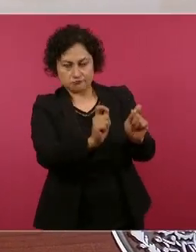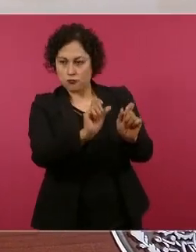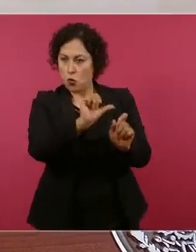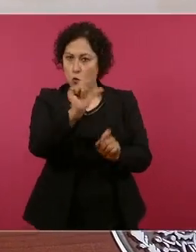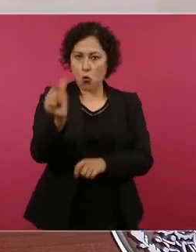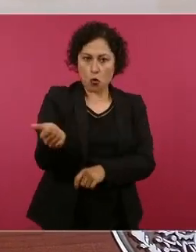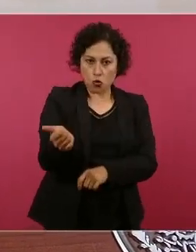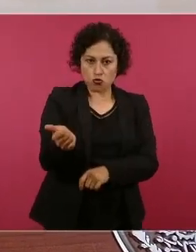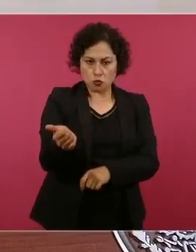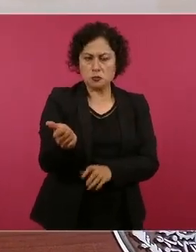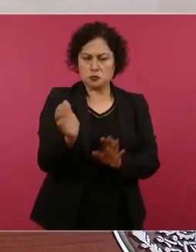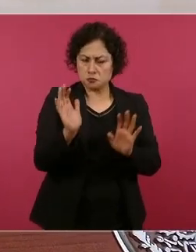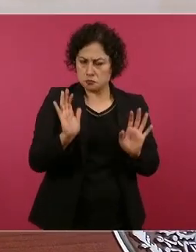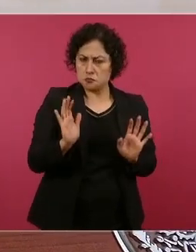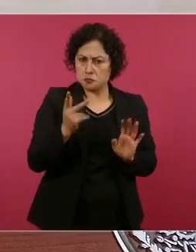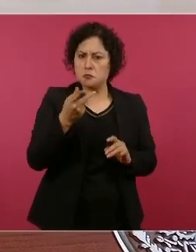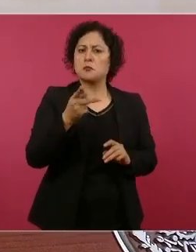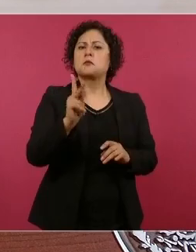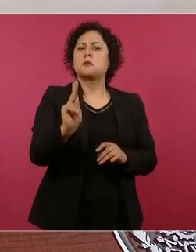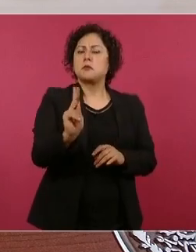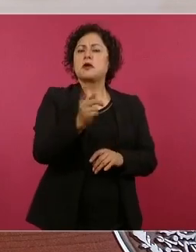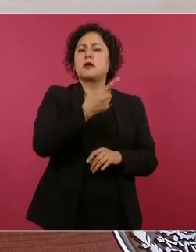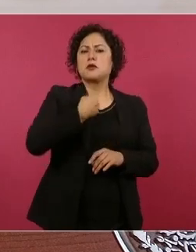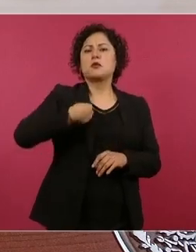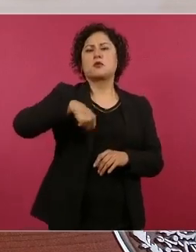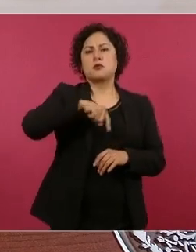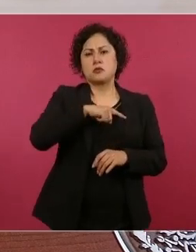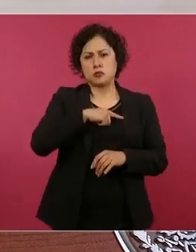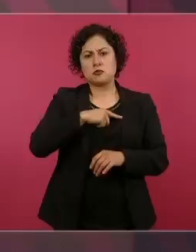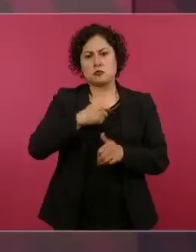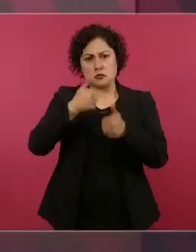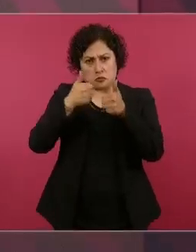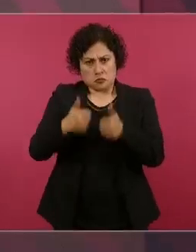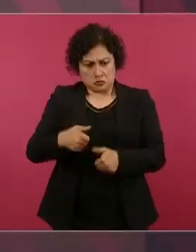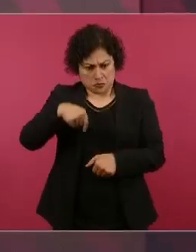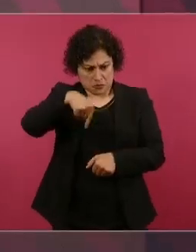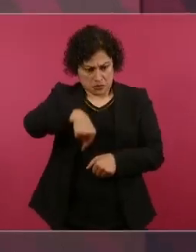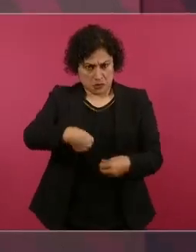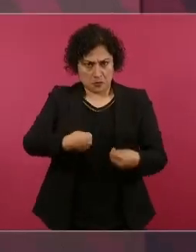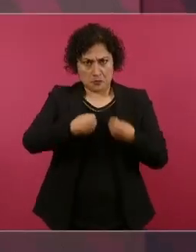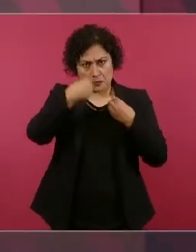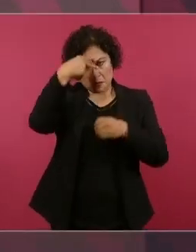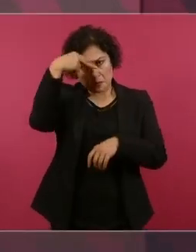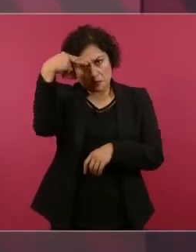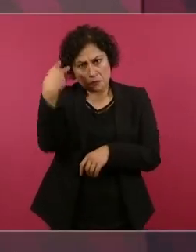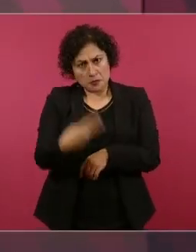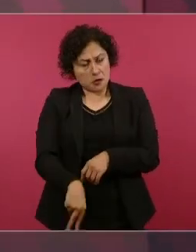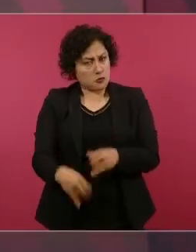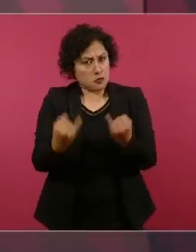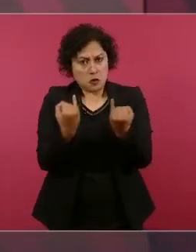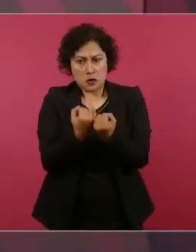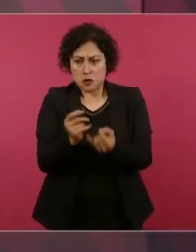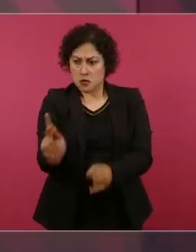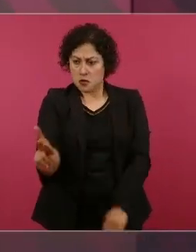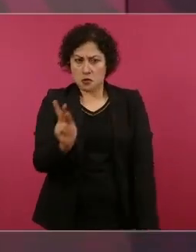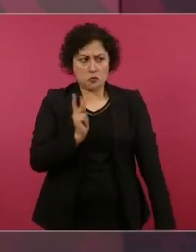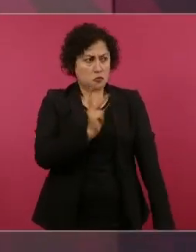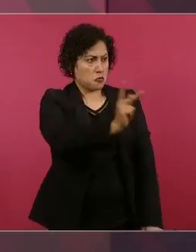pero vamos a quedarnos como ciudadanos también como están ustedes,